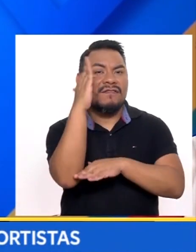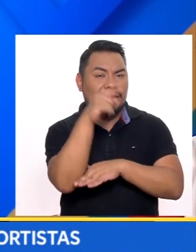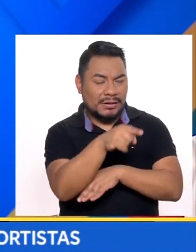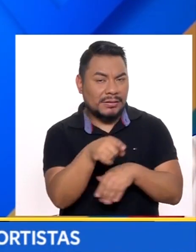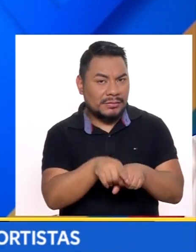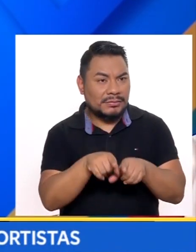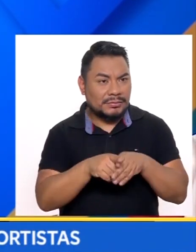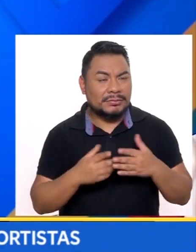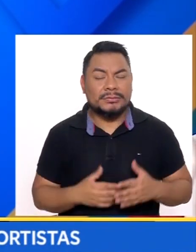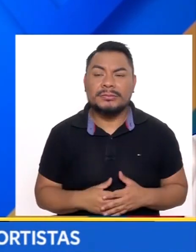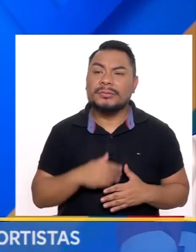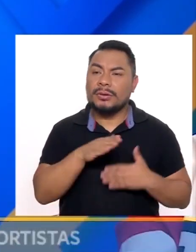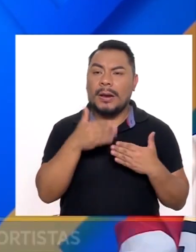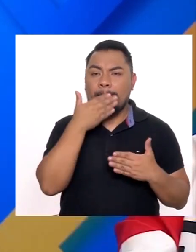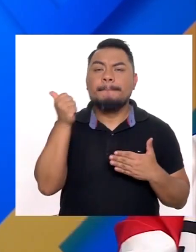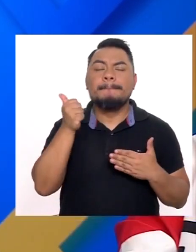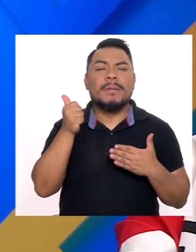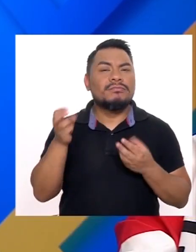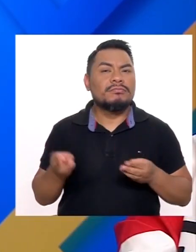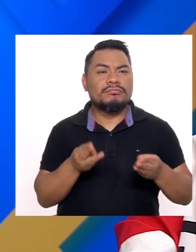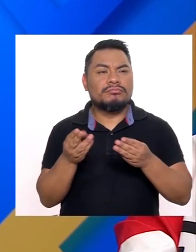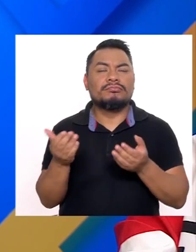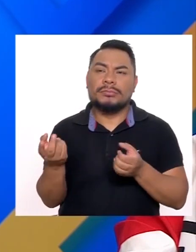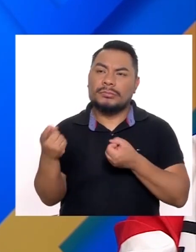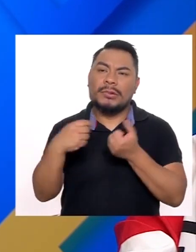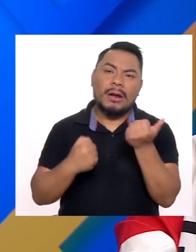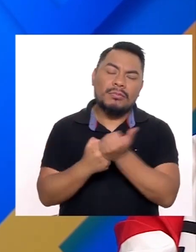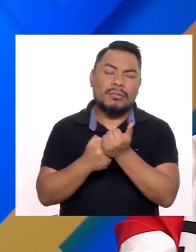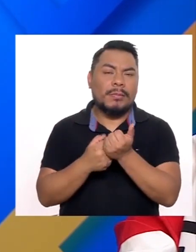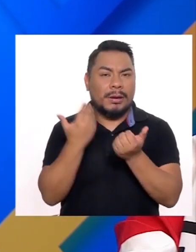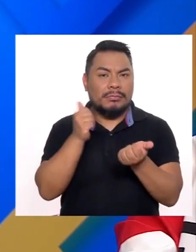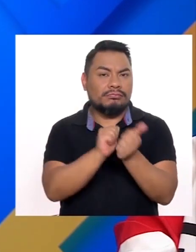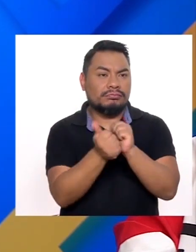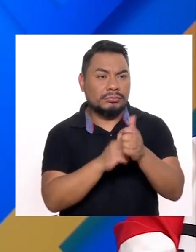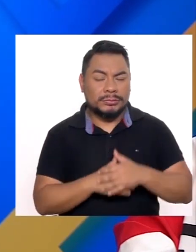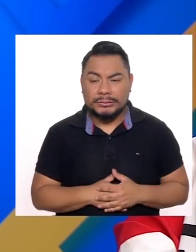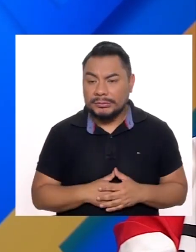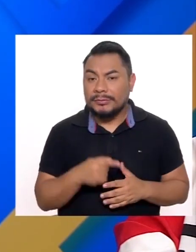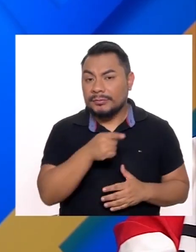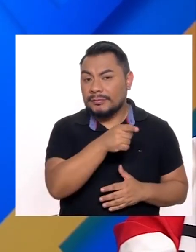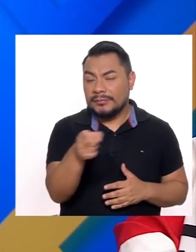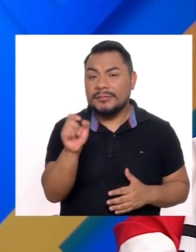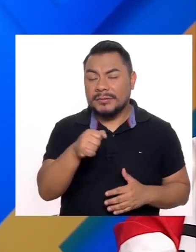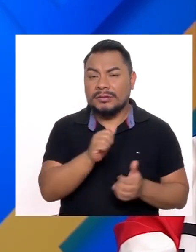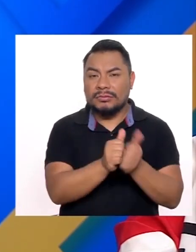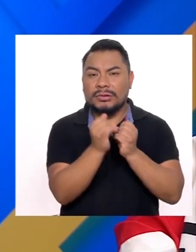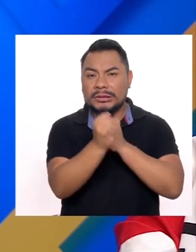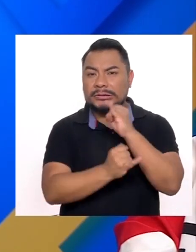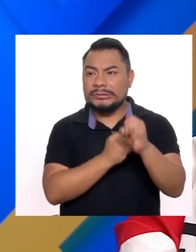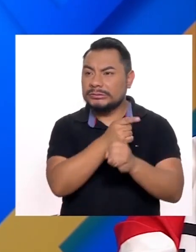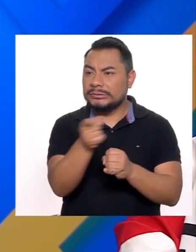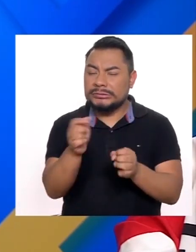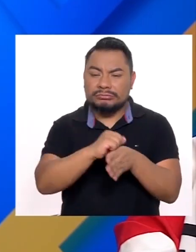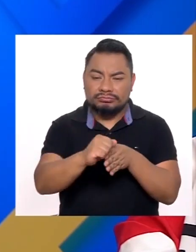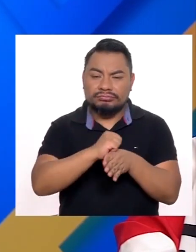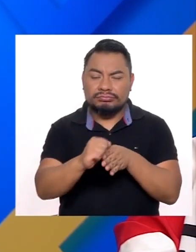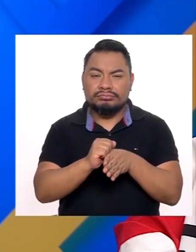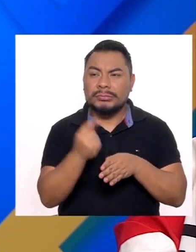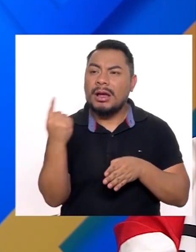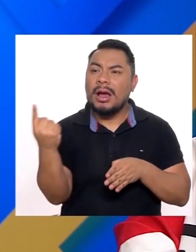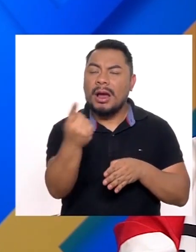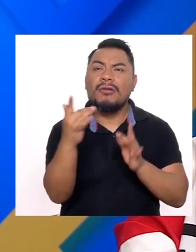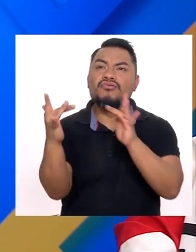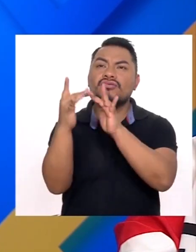Y llegar de la mejor manera A los campeonatos Por ejemplo Mis compañeros Algunos tienen viajes internacionales Se van preparando